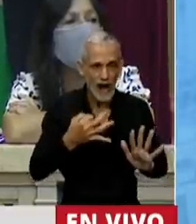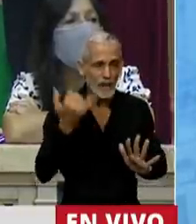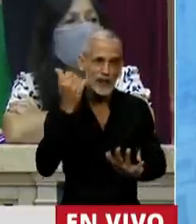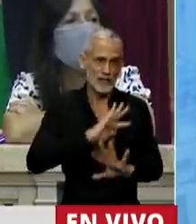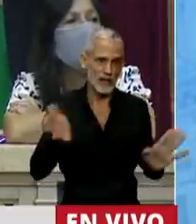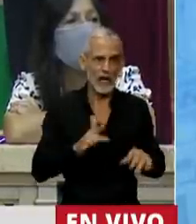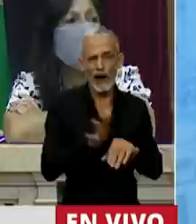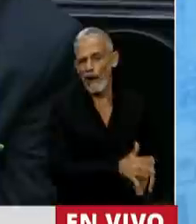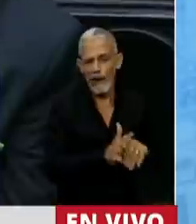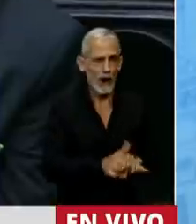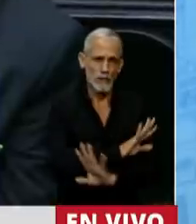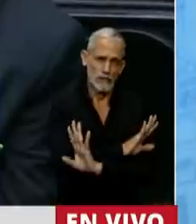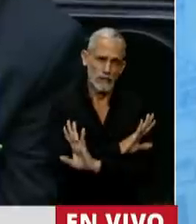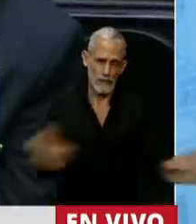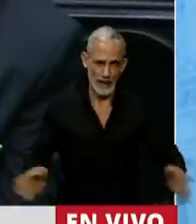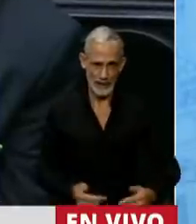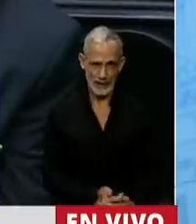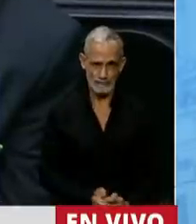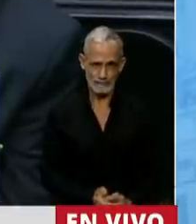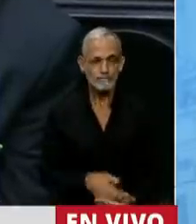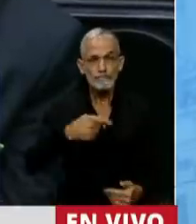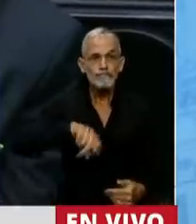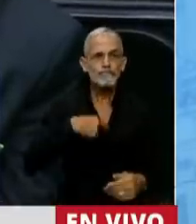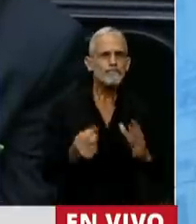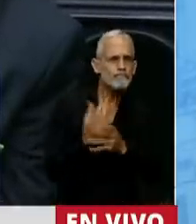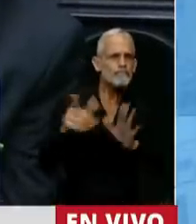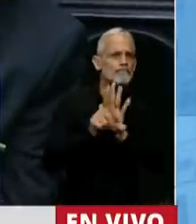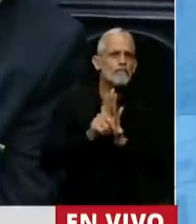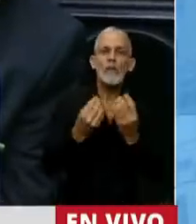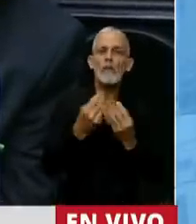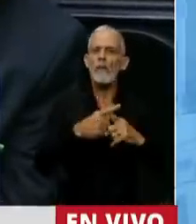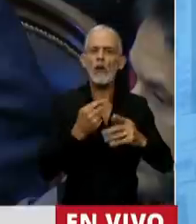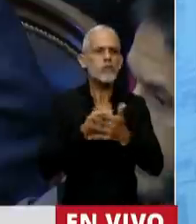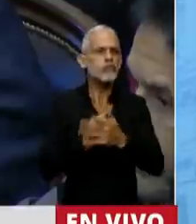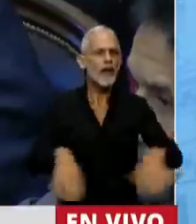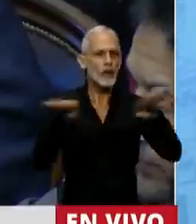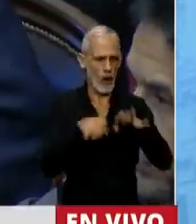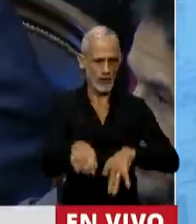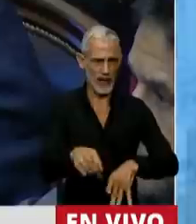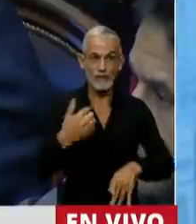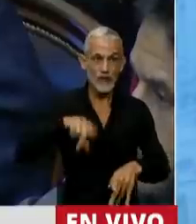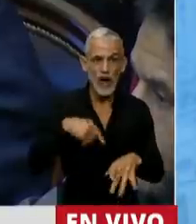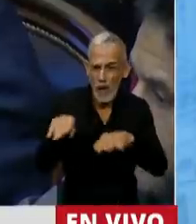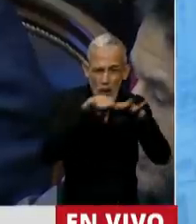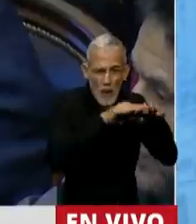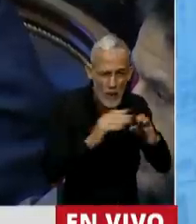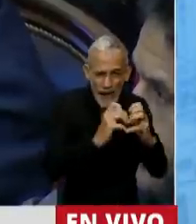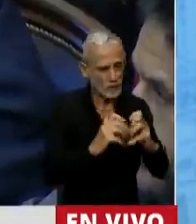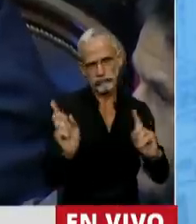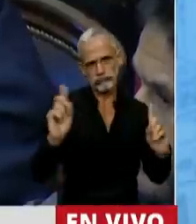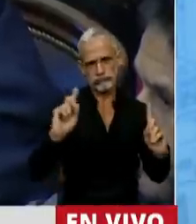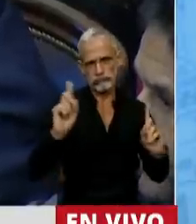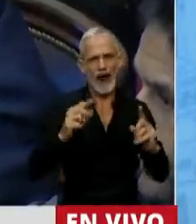ya no puede ser ocultada nunca más. Estamos legislando por la igualdad. En este debate no somos todos iguales. La